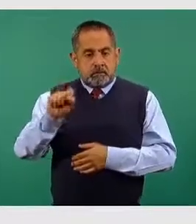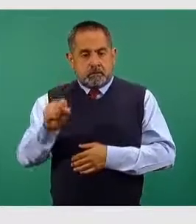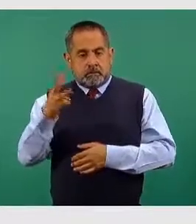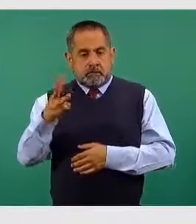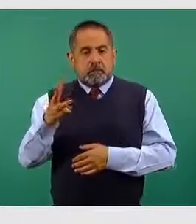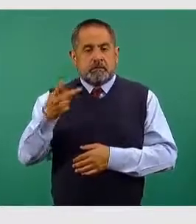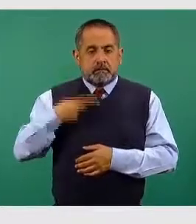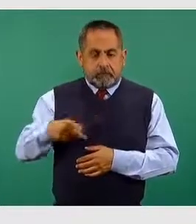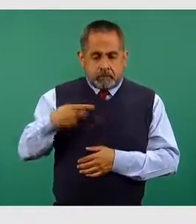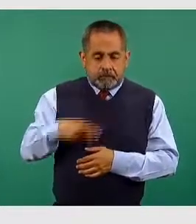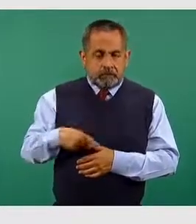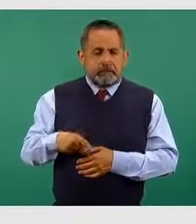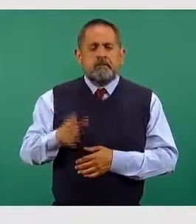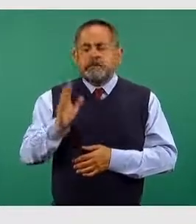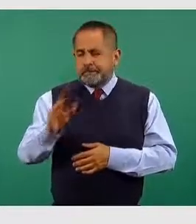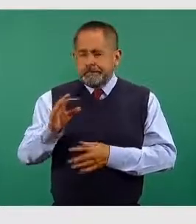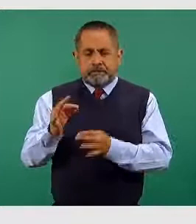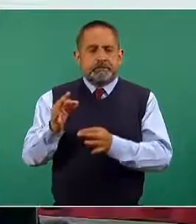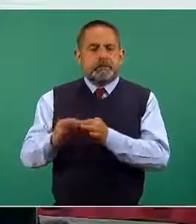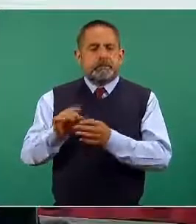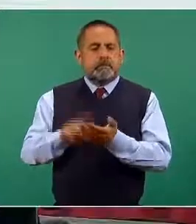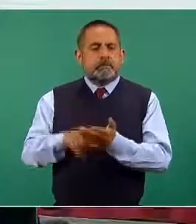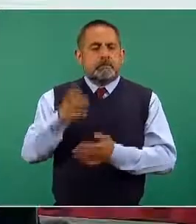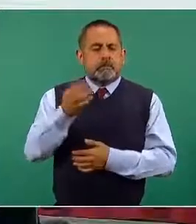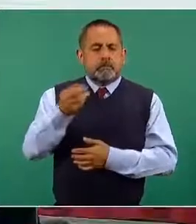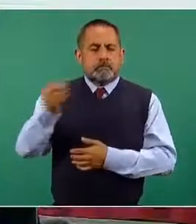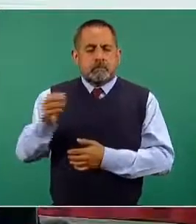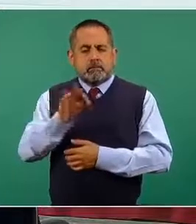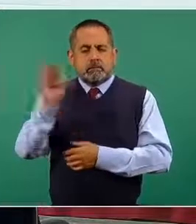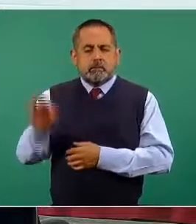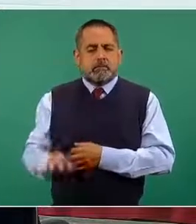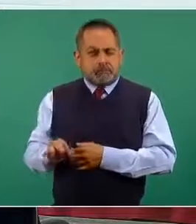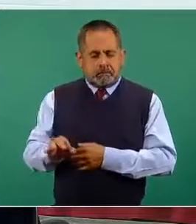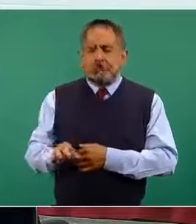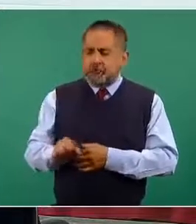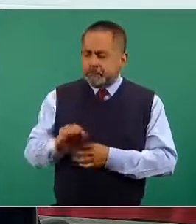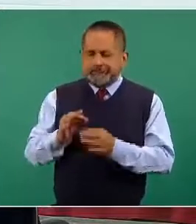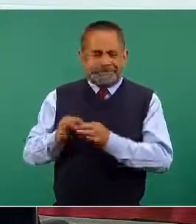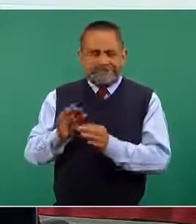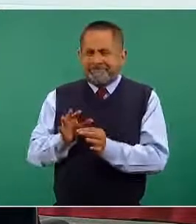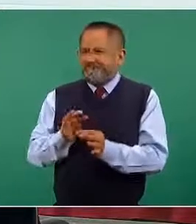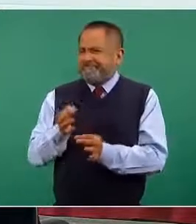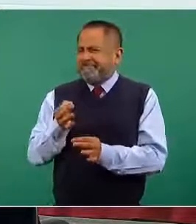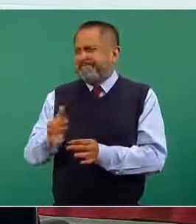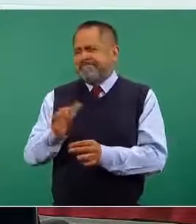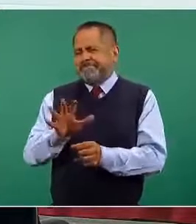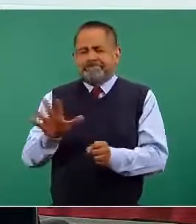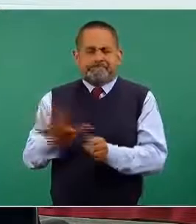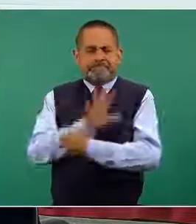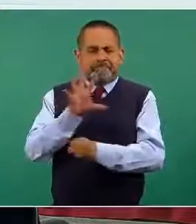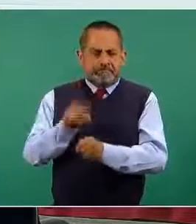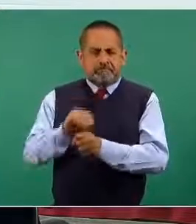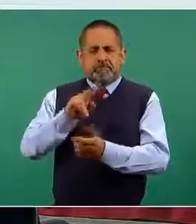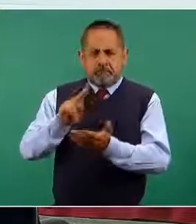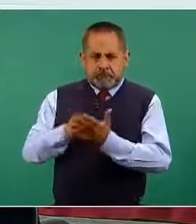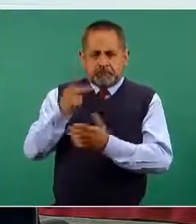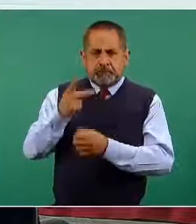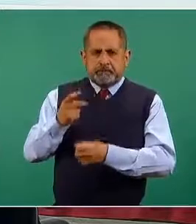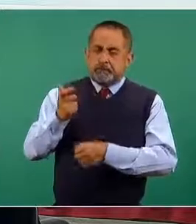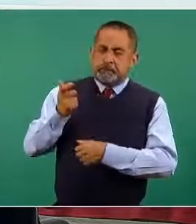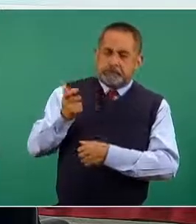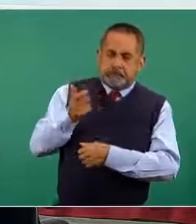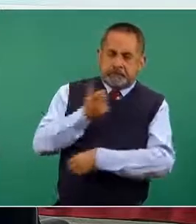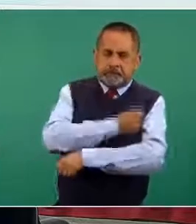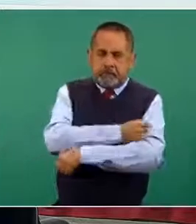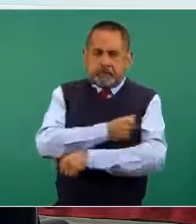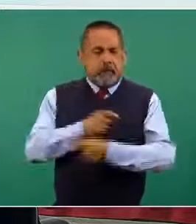personas, ya se tiene un 99% de avance en esta aplicación